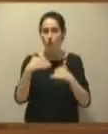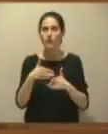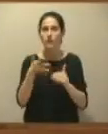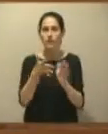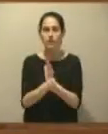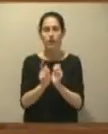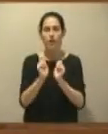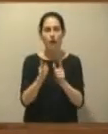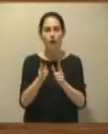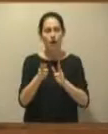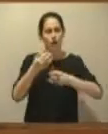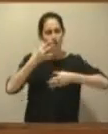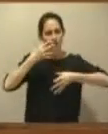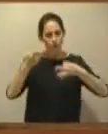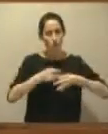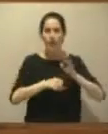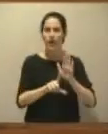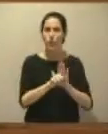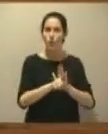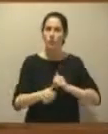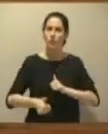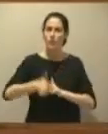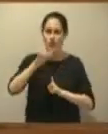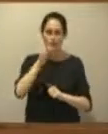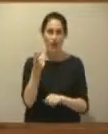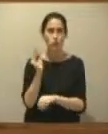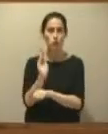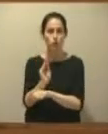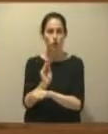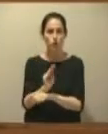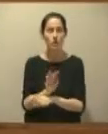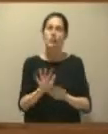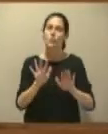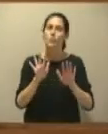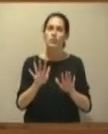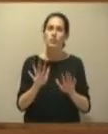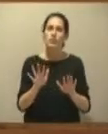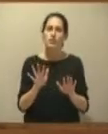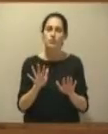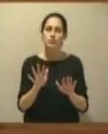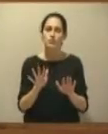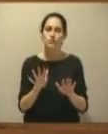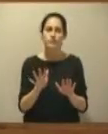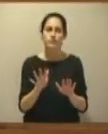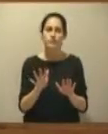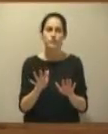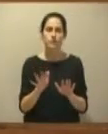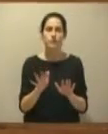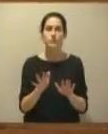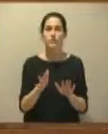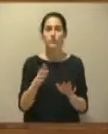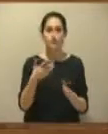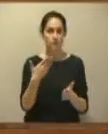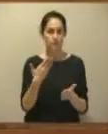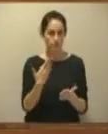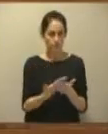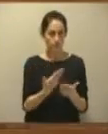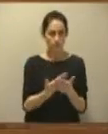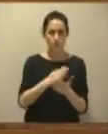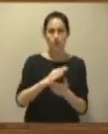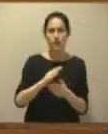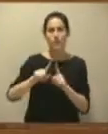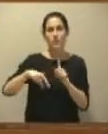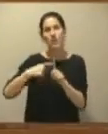otorga mayor seguridad jurídica en dichas subvenciones. Pero, sin embargo, al no verse acompañado de otras medidas que